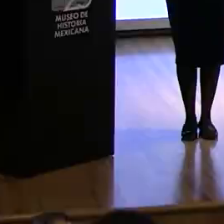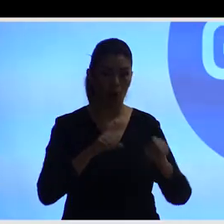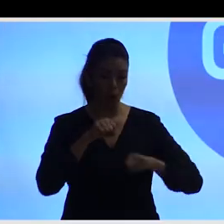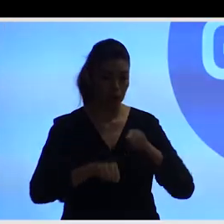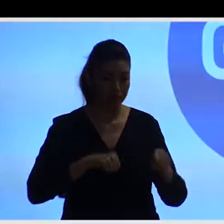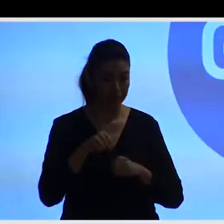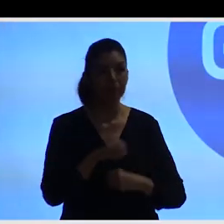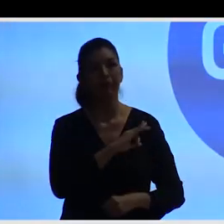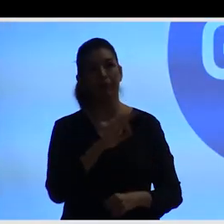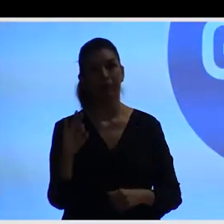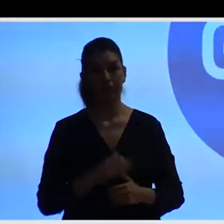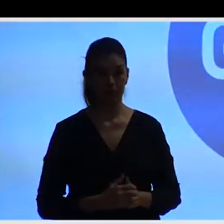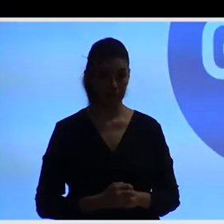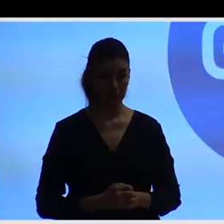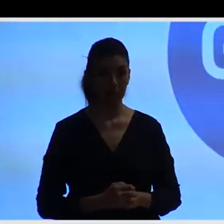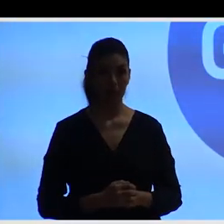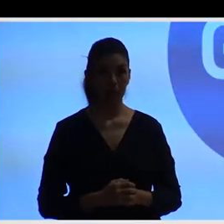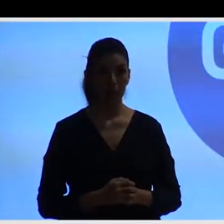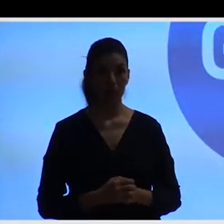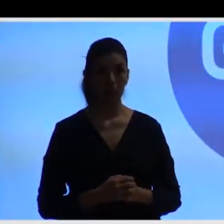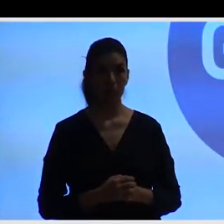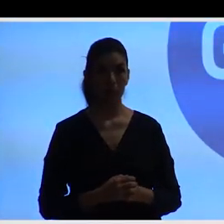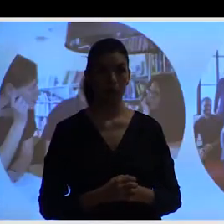Entonces, dos palabras sobre GEL.